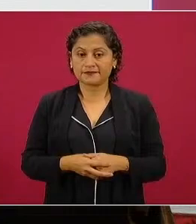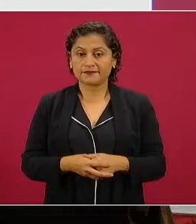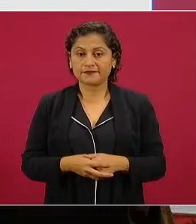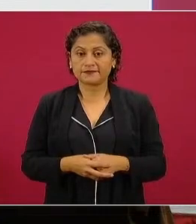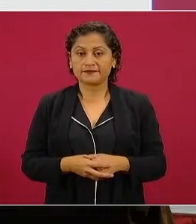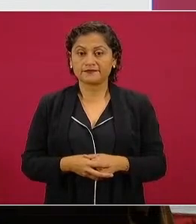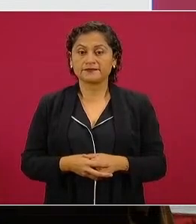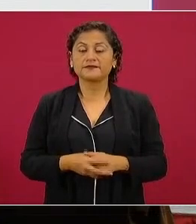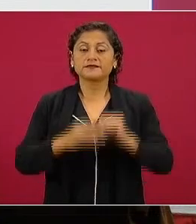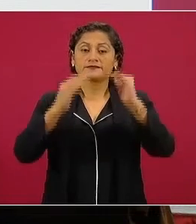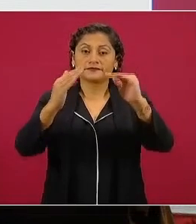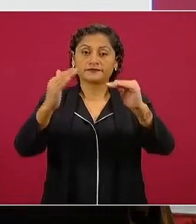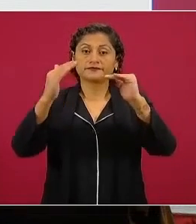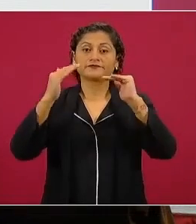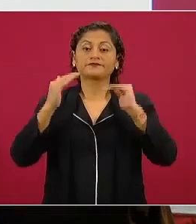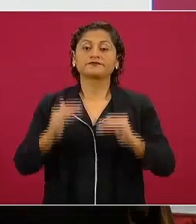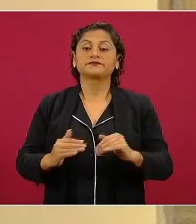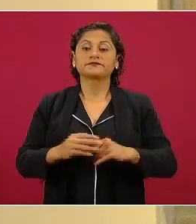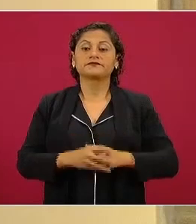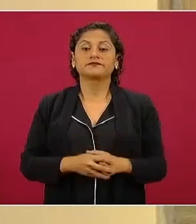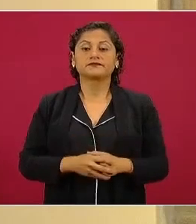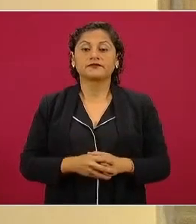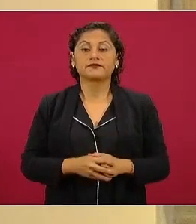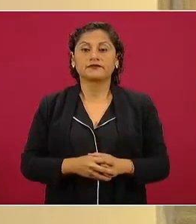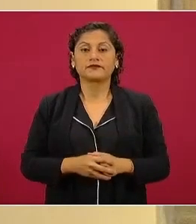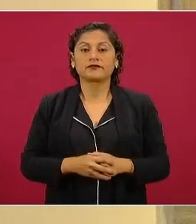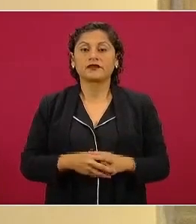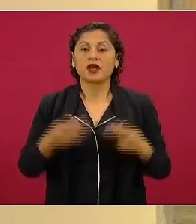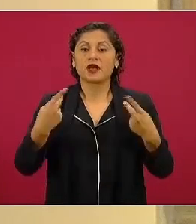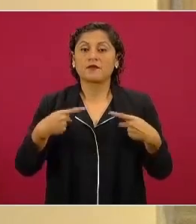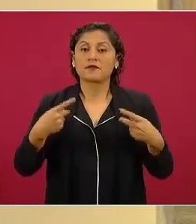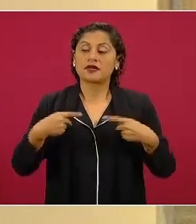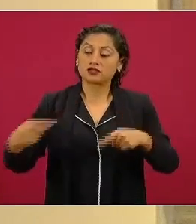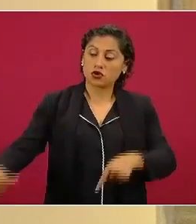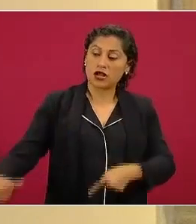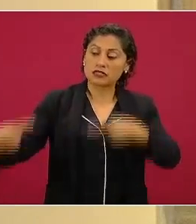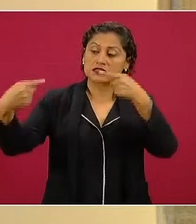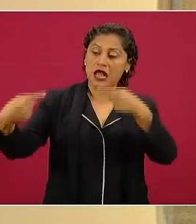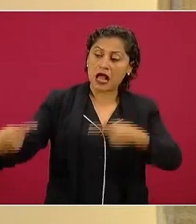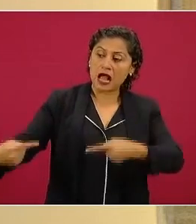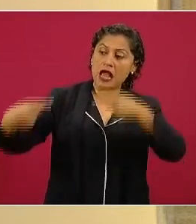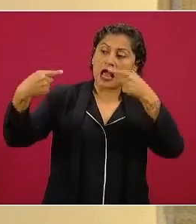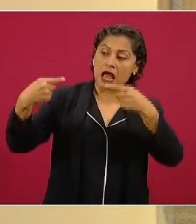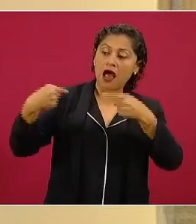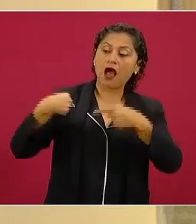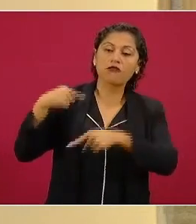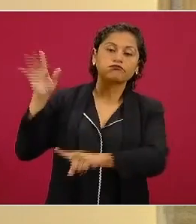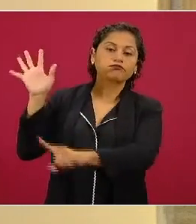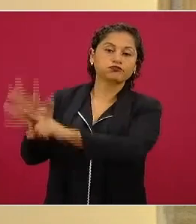no habrá espionaje a opositores ya no hay CISEN está